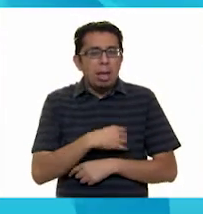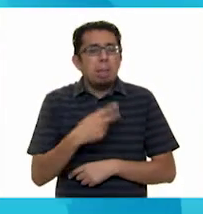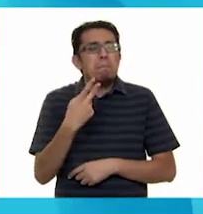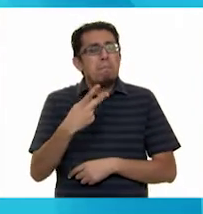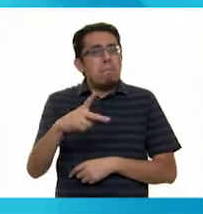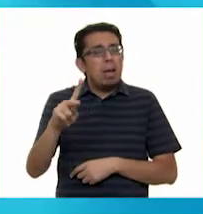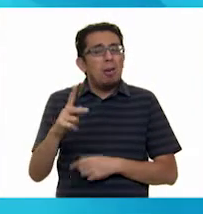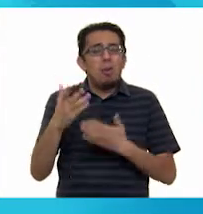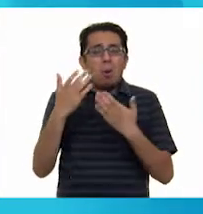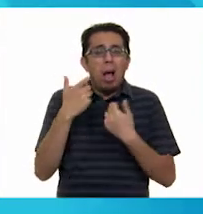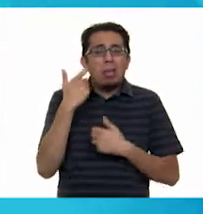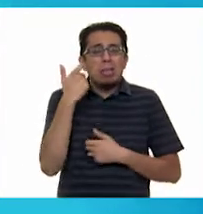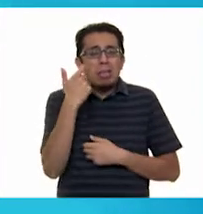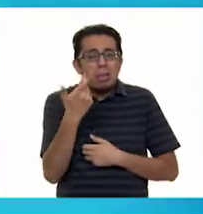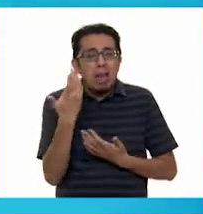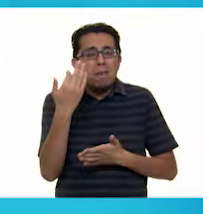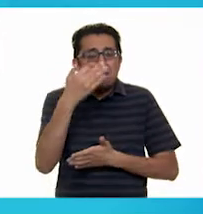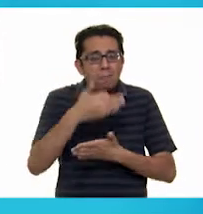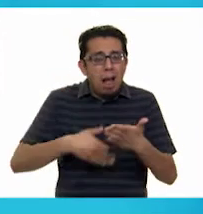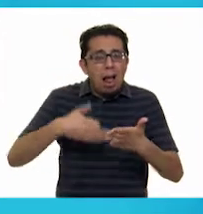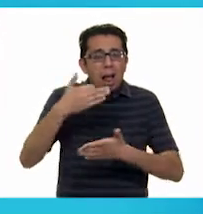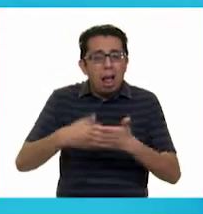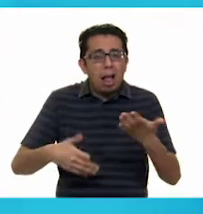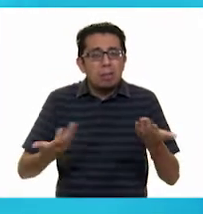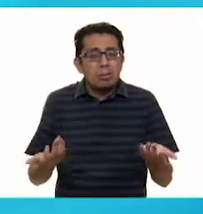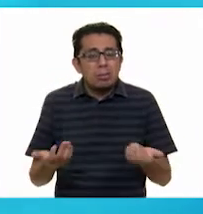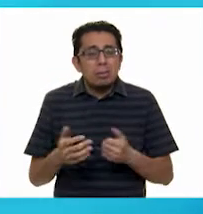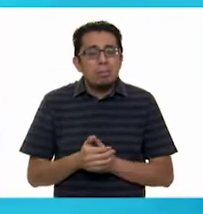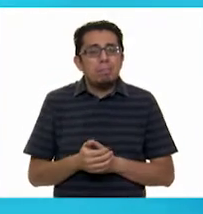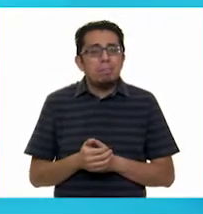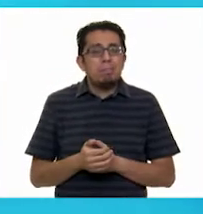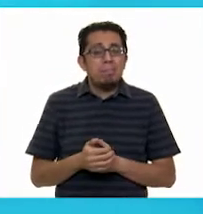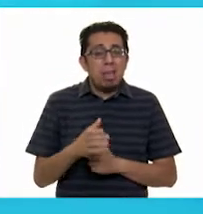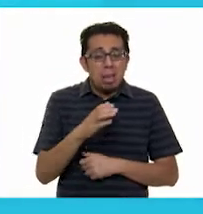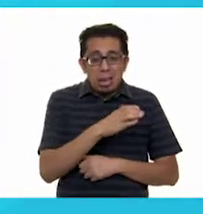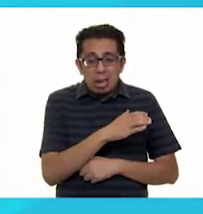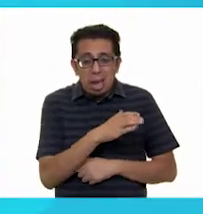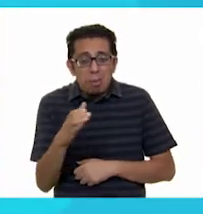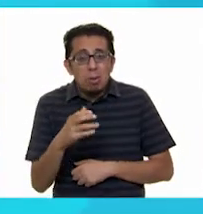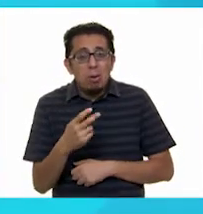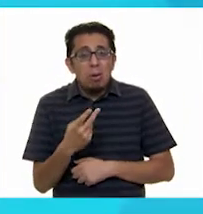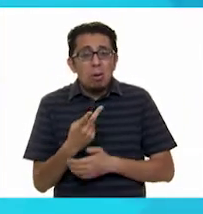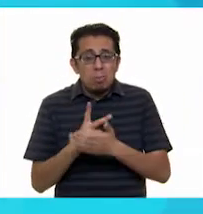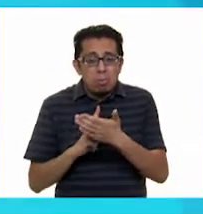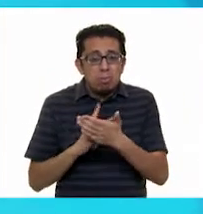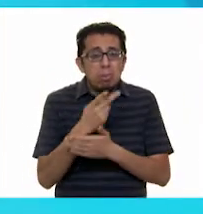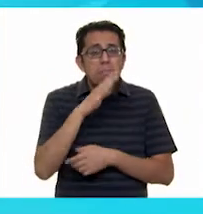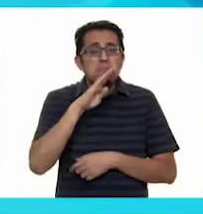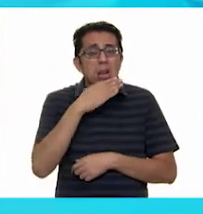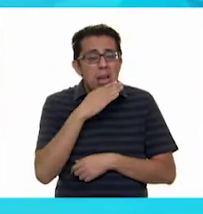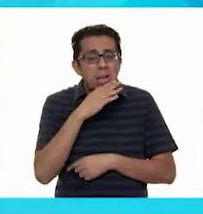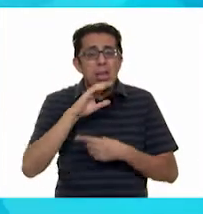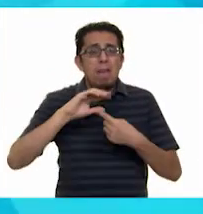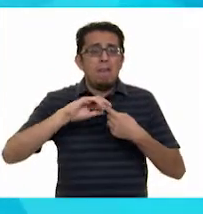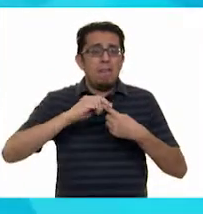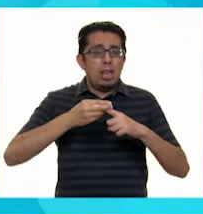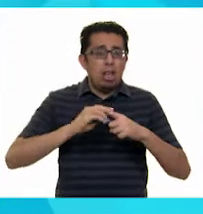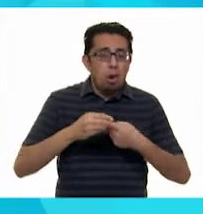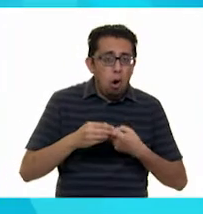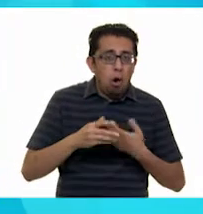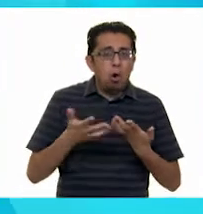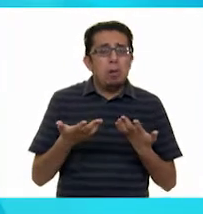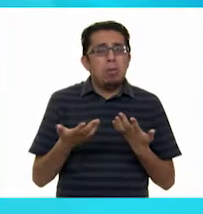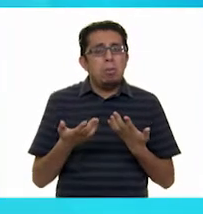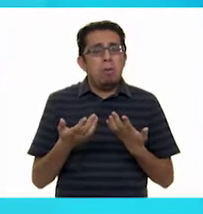no hay dinero que alcance. El campo me da maíz, el campo me da frijol, el